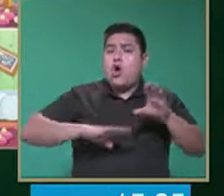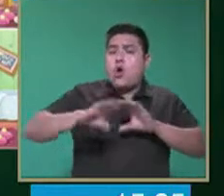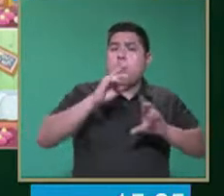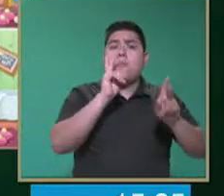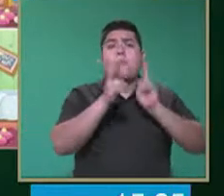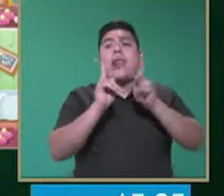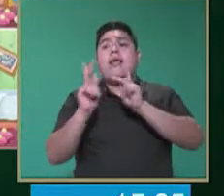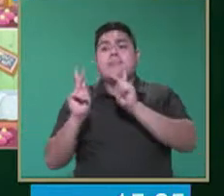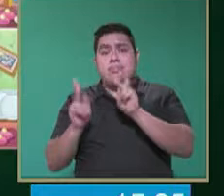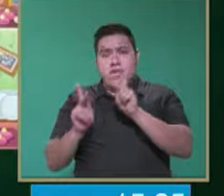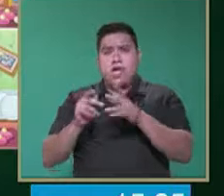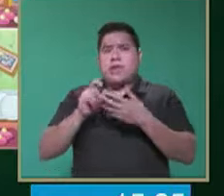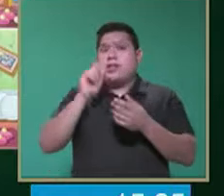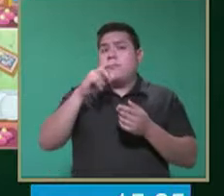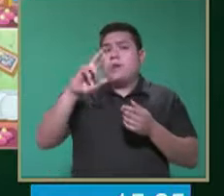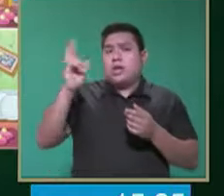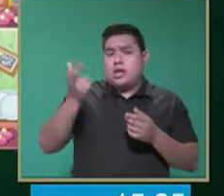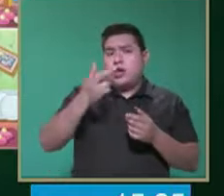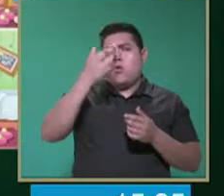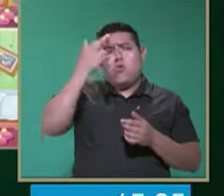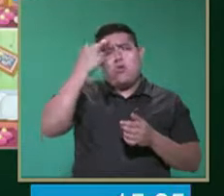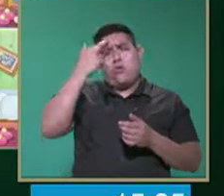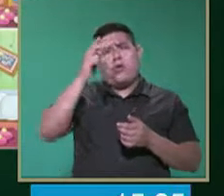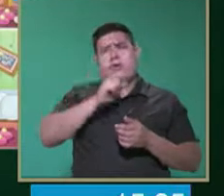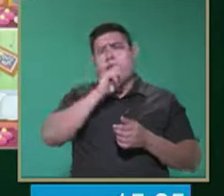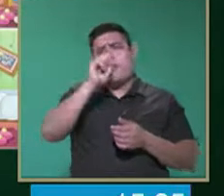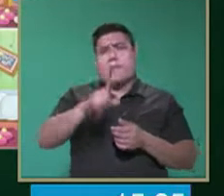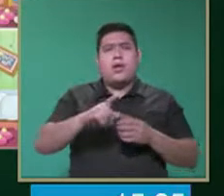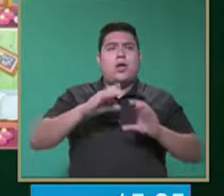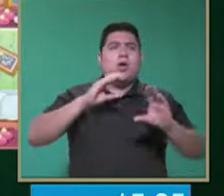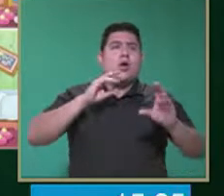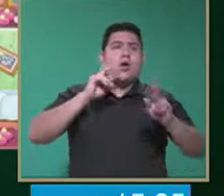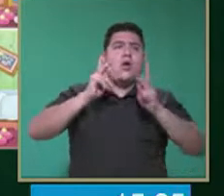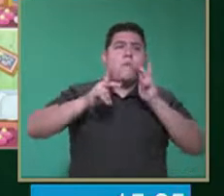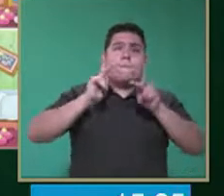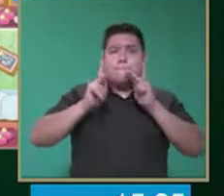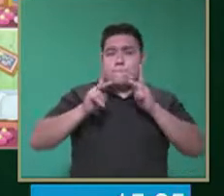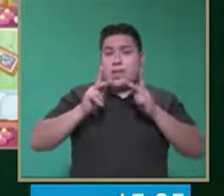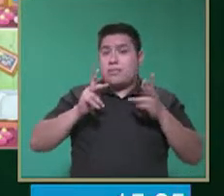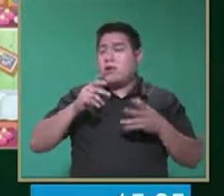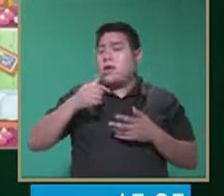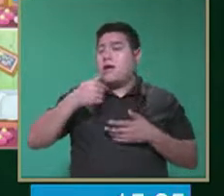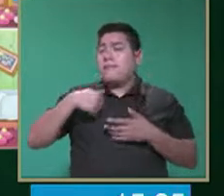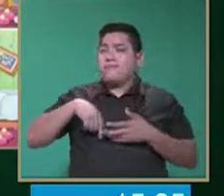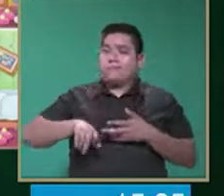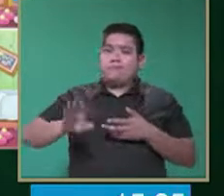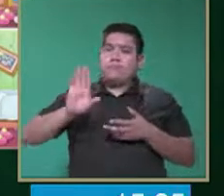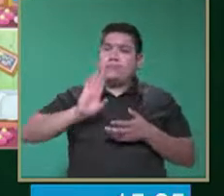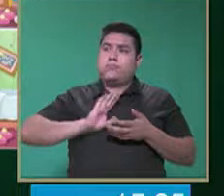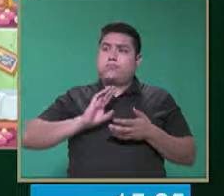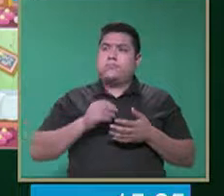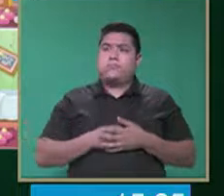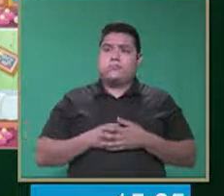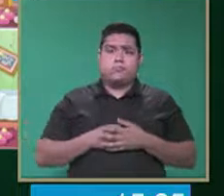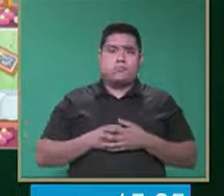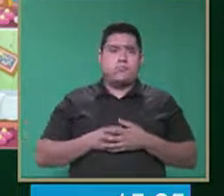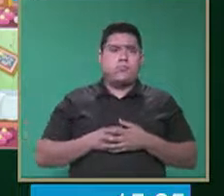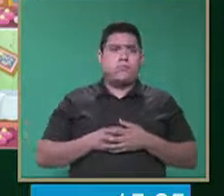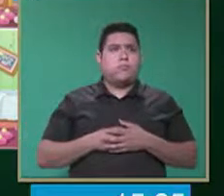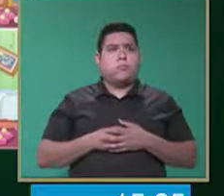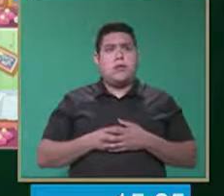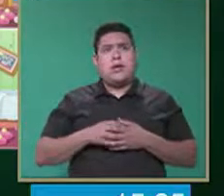que hablamos de la memoria episodica y bases de conversación, hablamos de la intraverbal. En cuanto a la episodica,